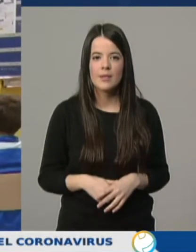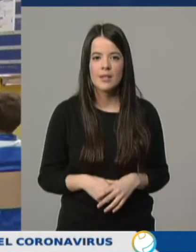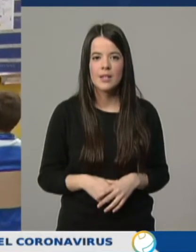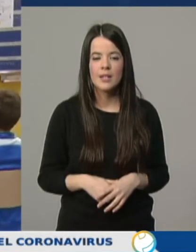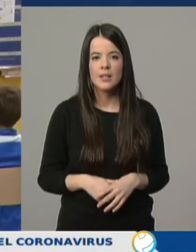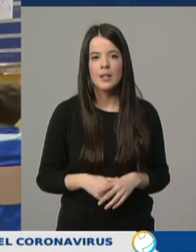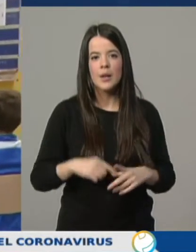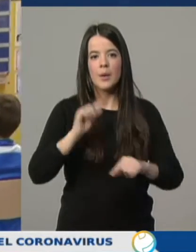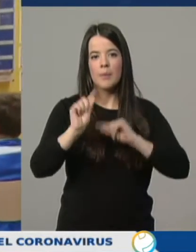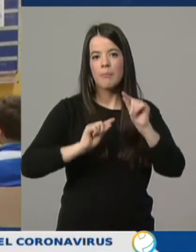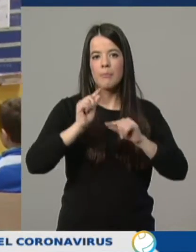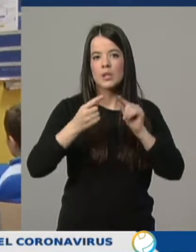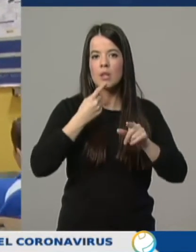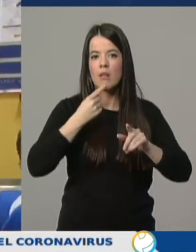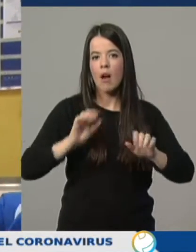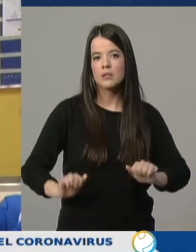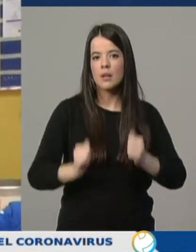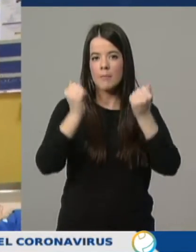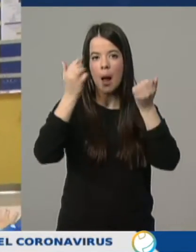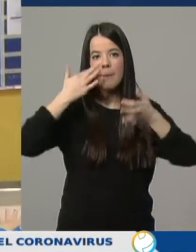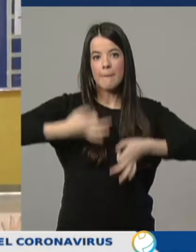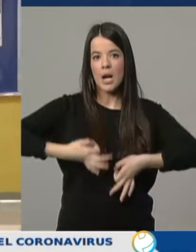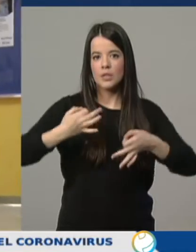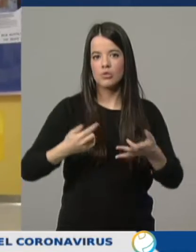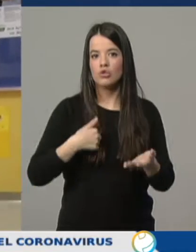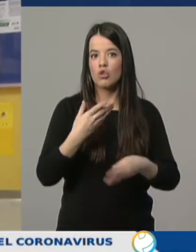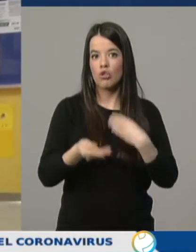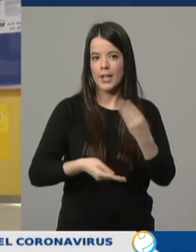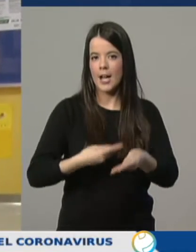Empiezan los virus. ¡Salve eso quien pueda! Vale, pues entonces voy yo.